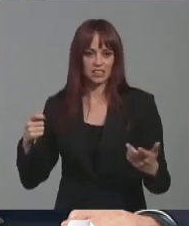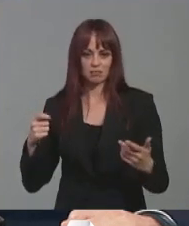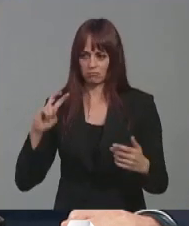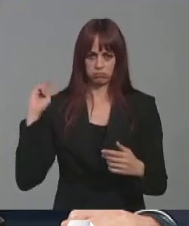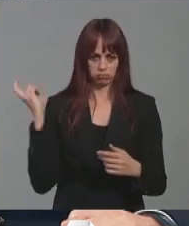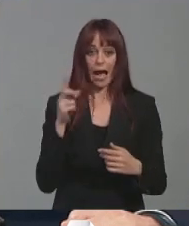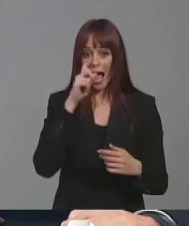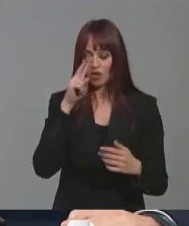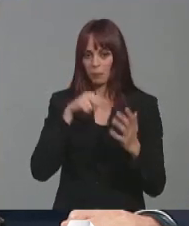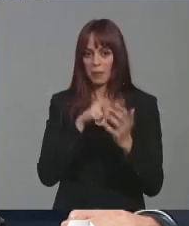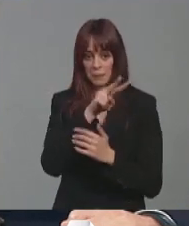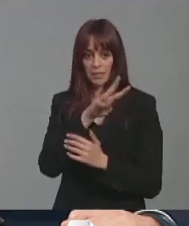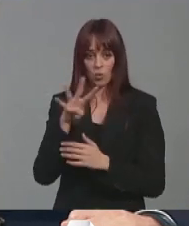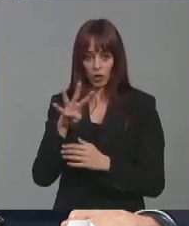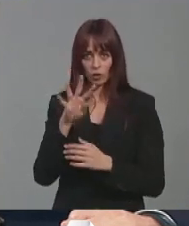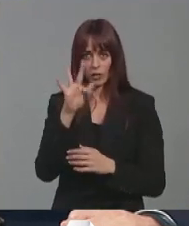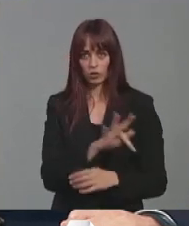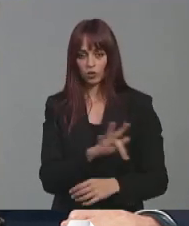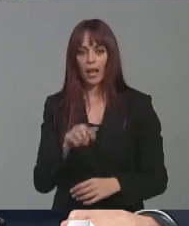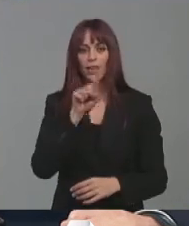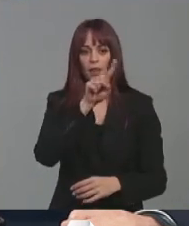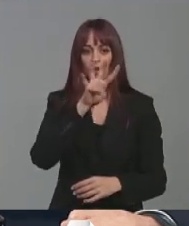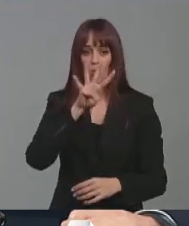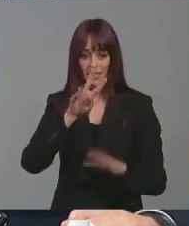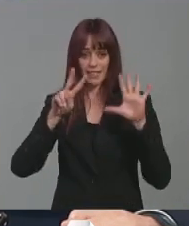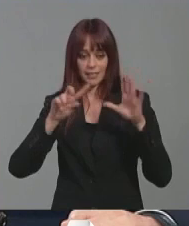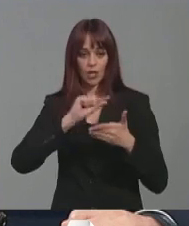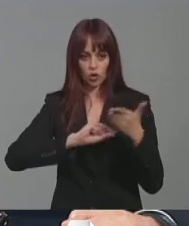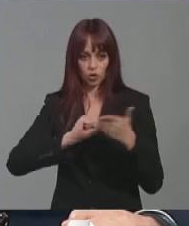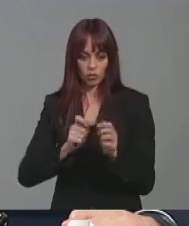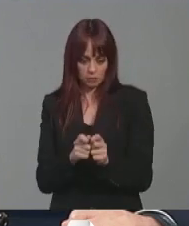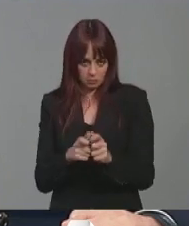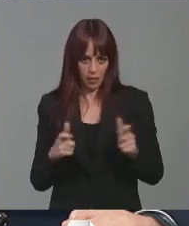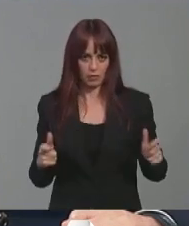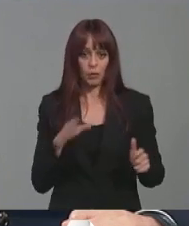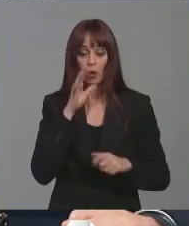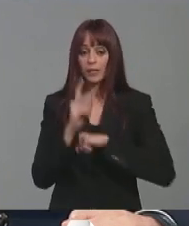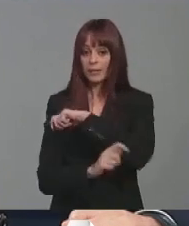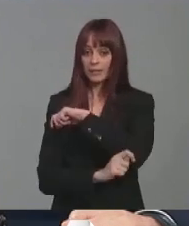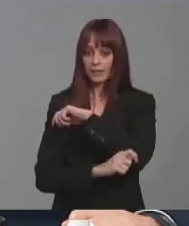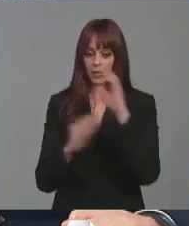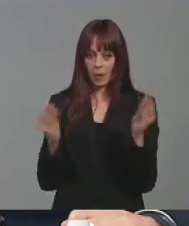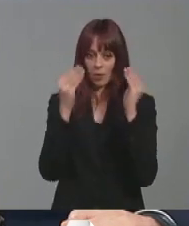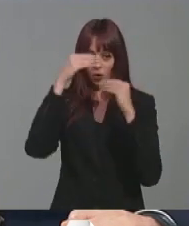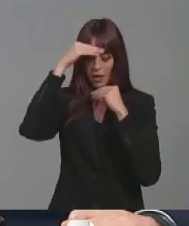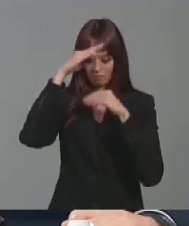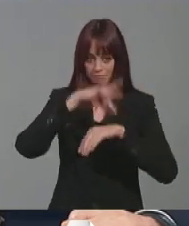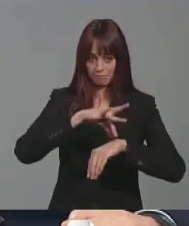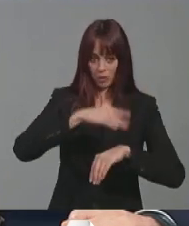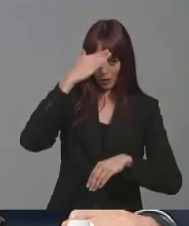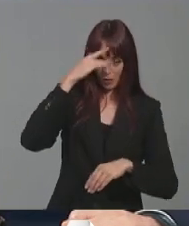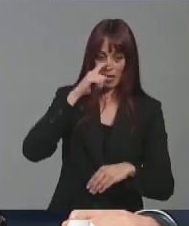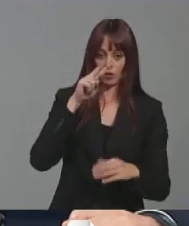año 2024 serán 147 como le decía, porque en la estrategia de mejora de atención primaria 2023